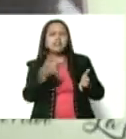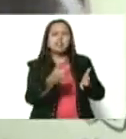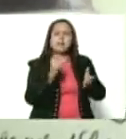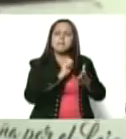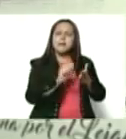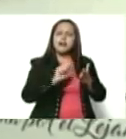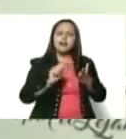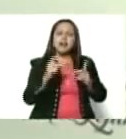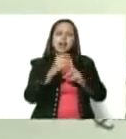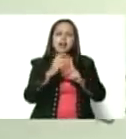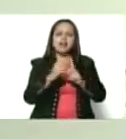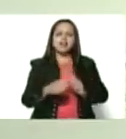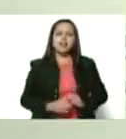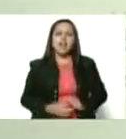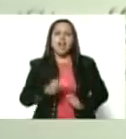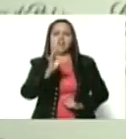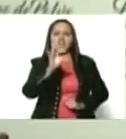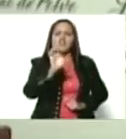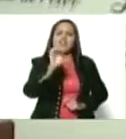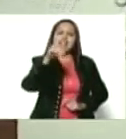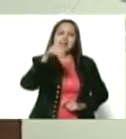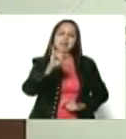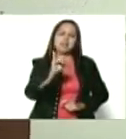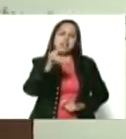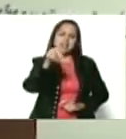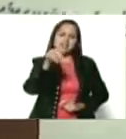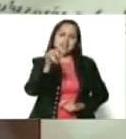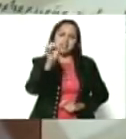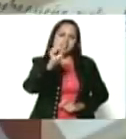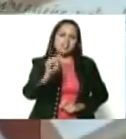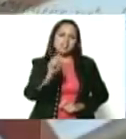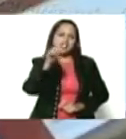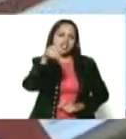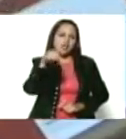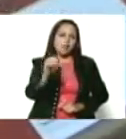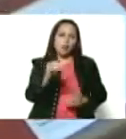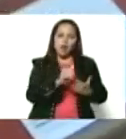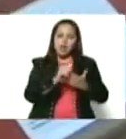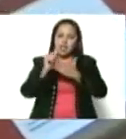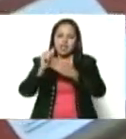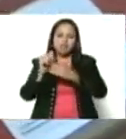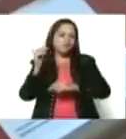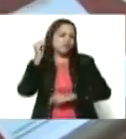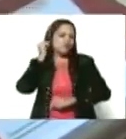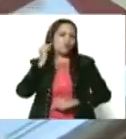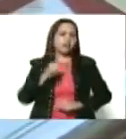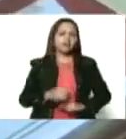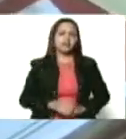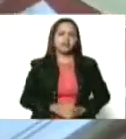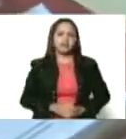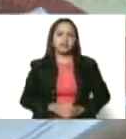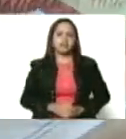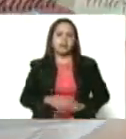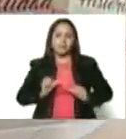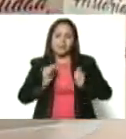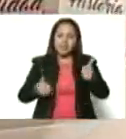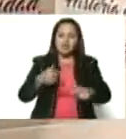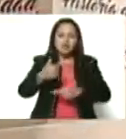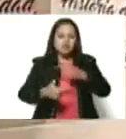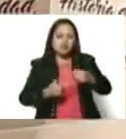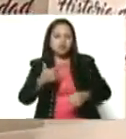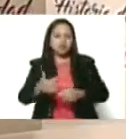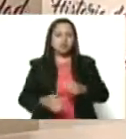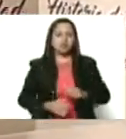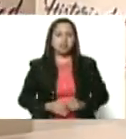Feminismo de principios de siglo. Feminismo intuitivo. Intuitivo. ¿Verdad? Es